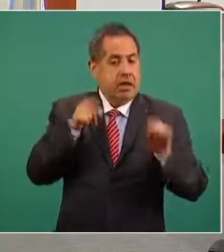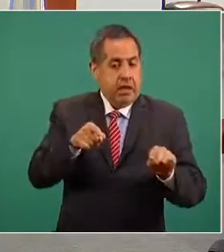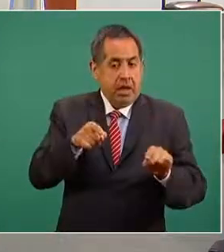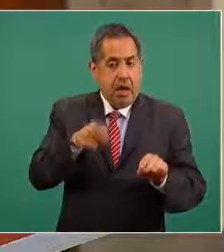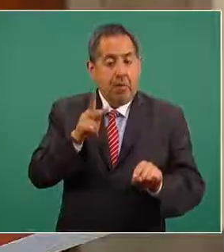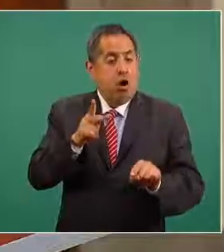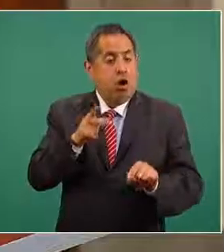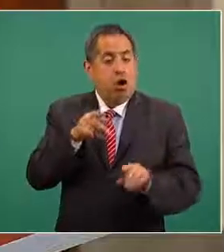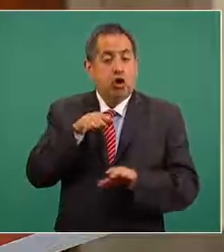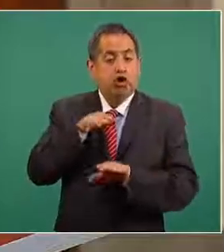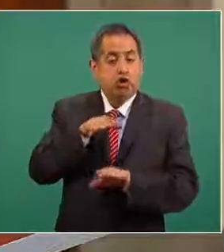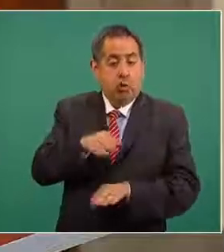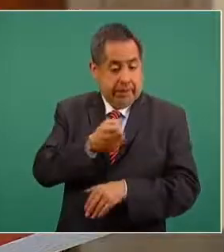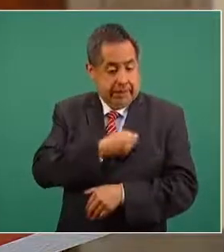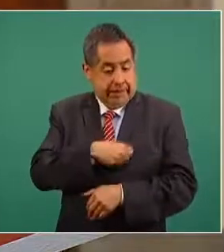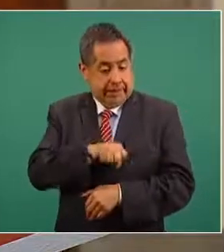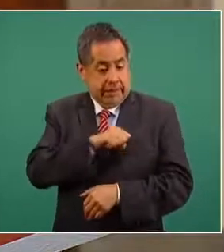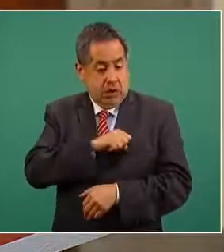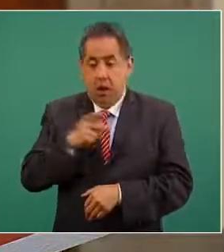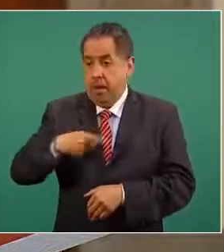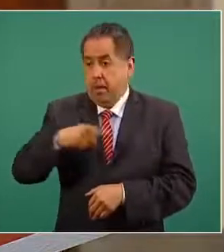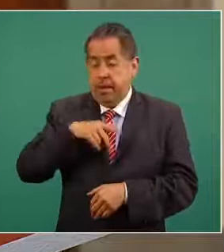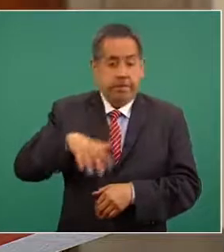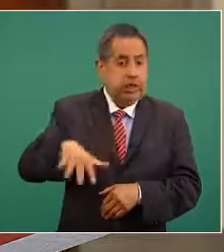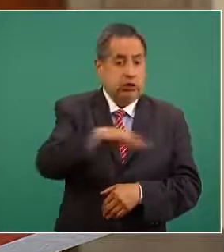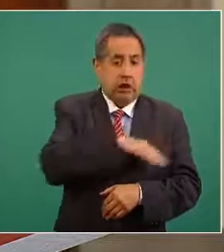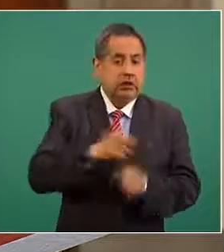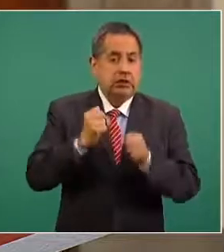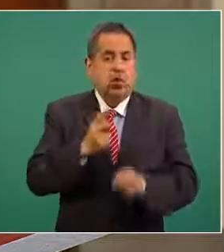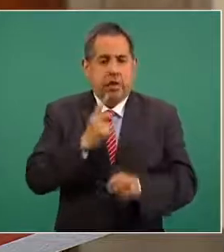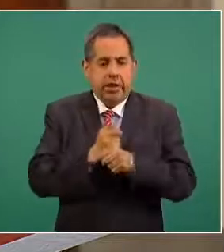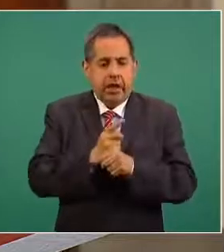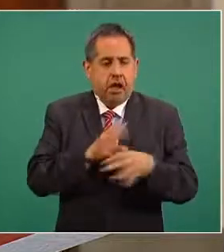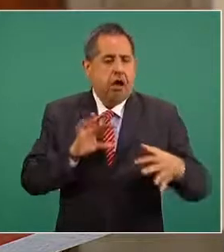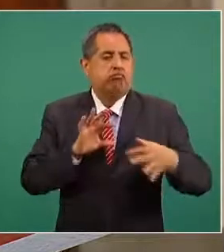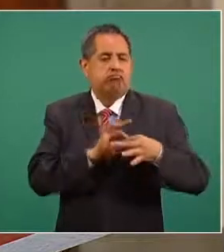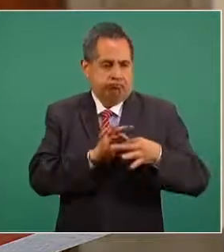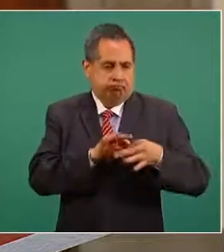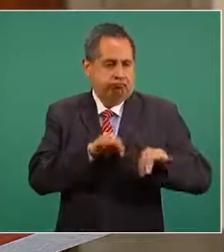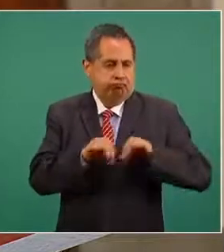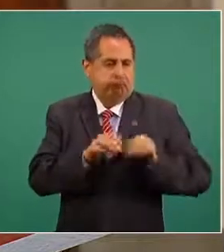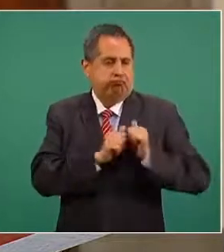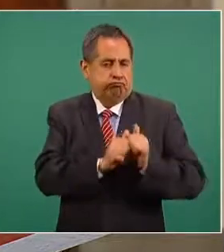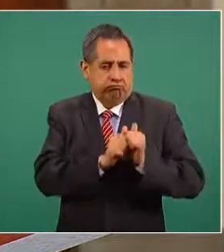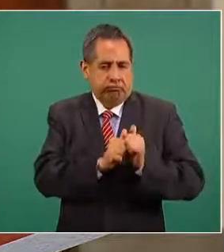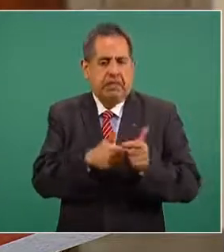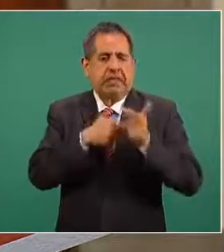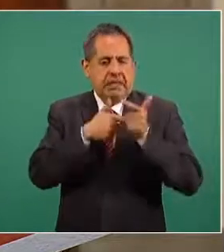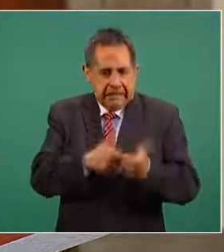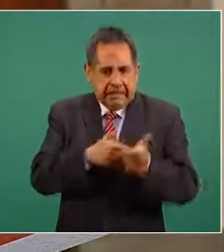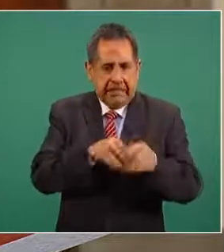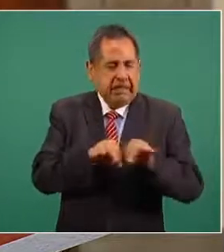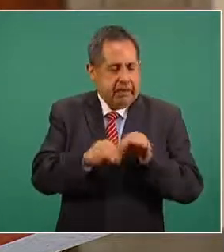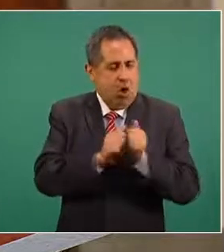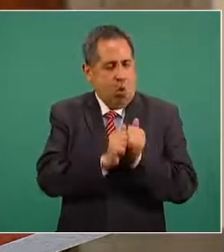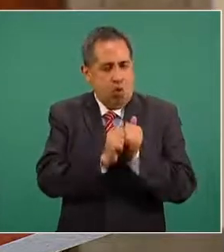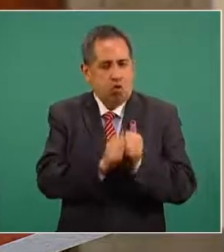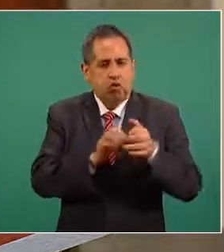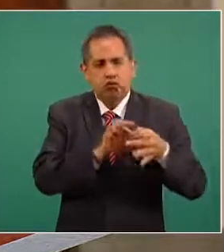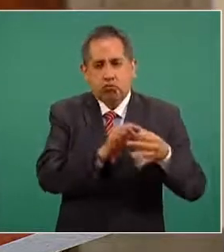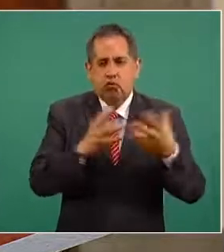trata de la salud del pueblo de la seguridad del pueblo tenemos que trabajar o seguir trabajando juntos